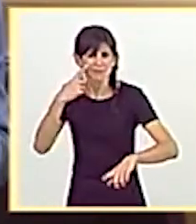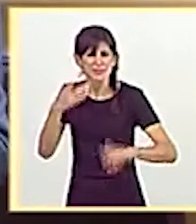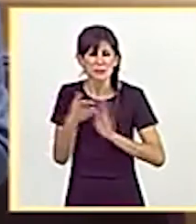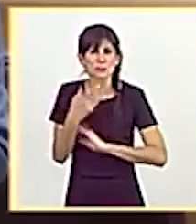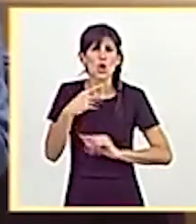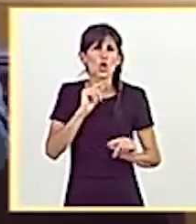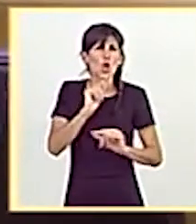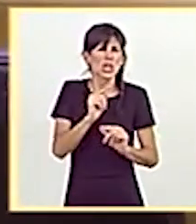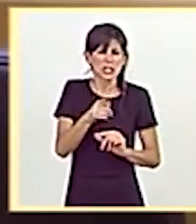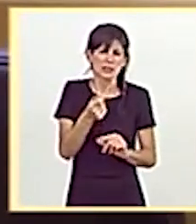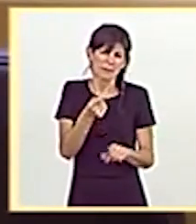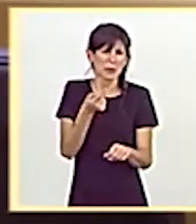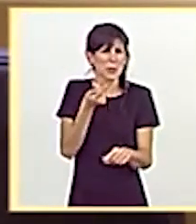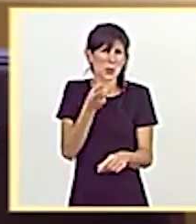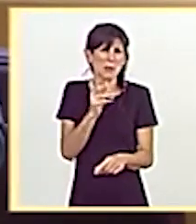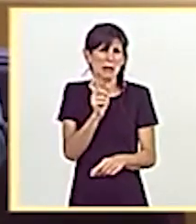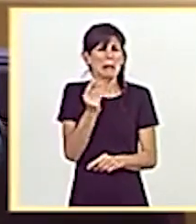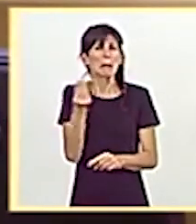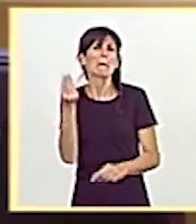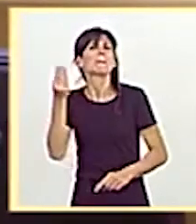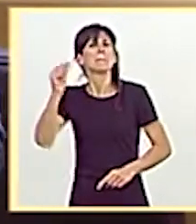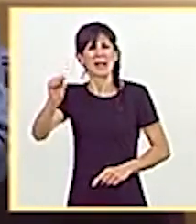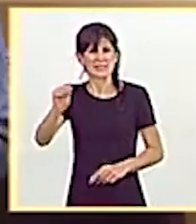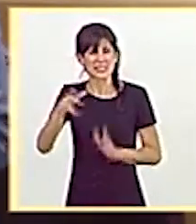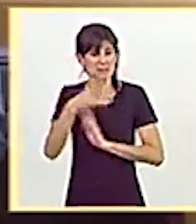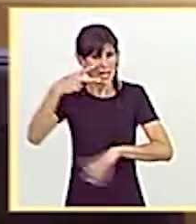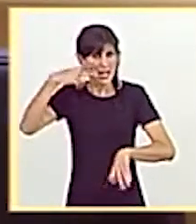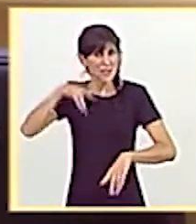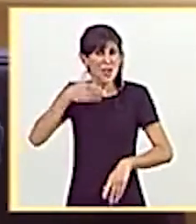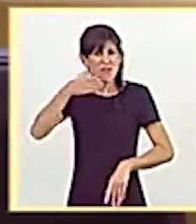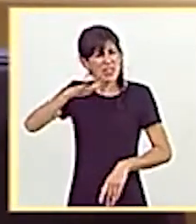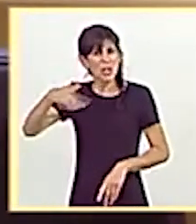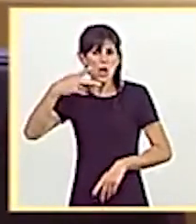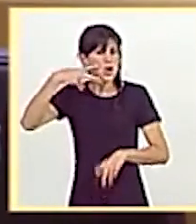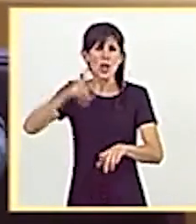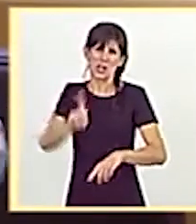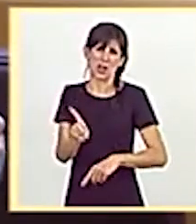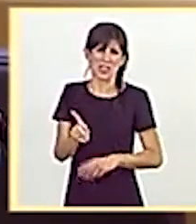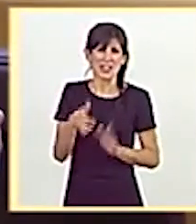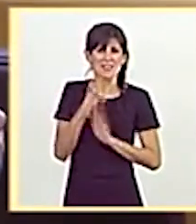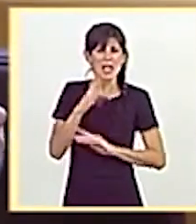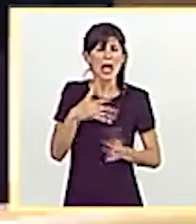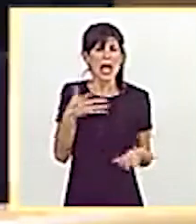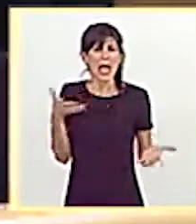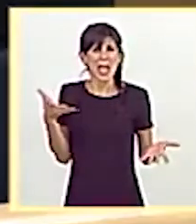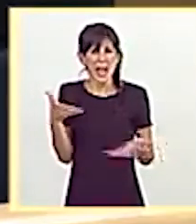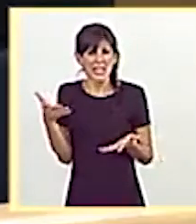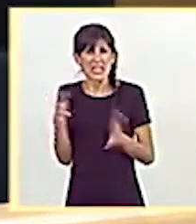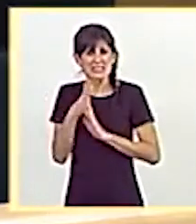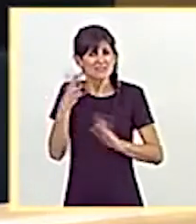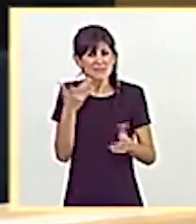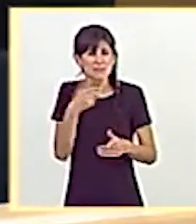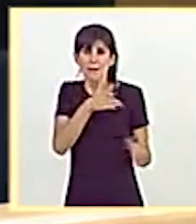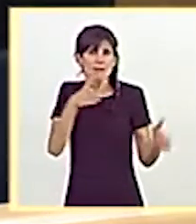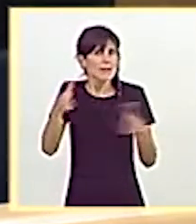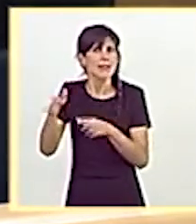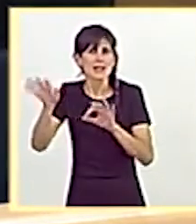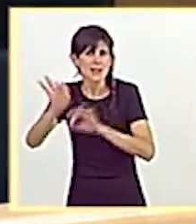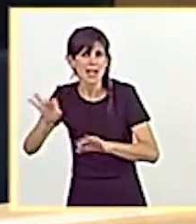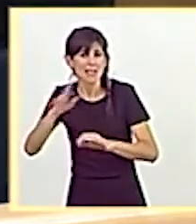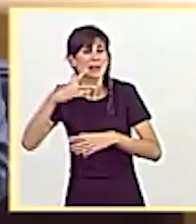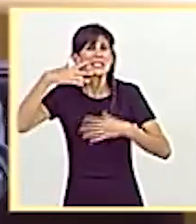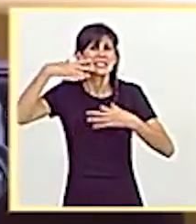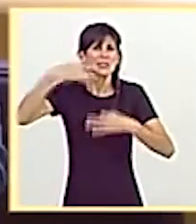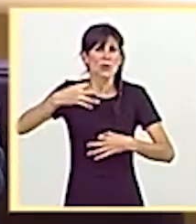Comunidad de Madrid. Que no han reconocido los fallecidos. Que no han atendido las alertas, como le pregunté hace quince días, de